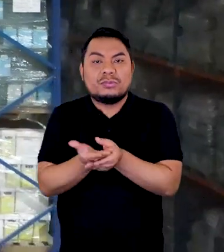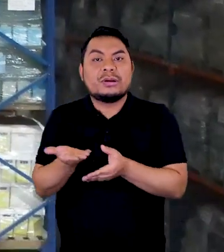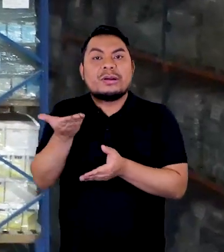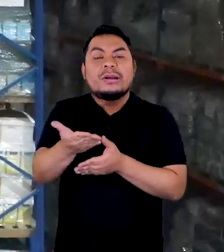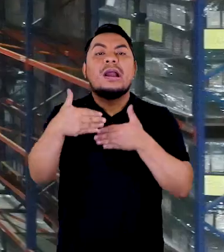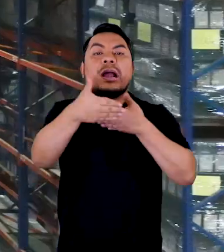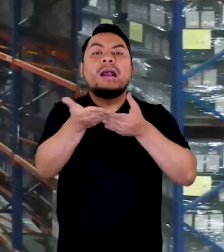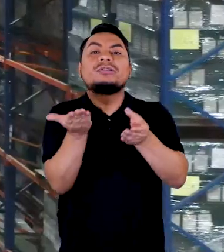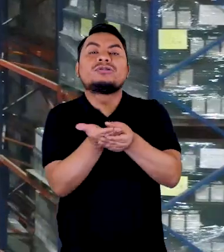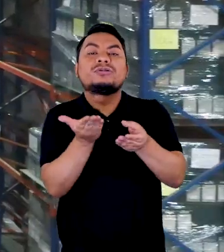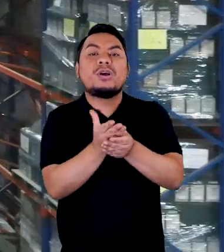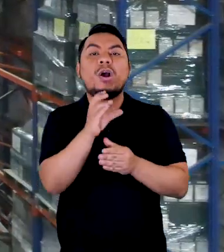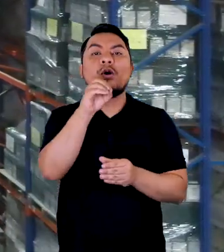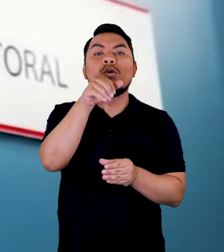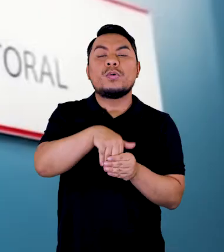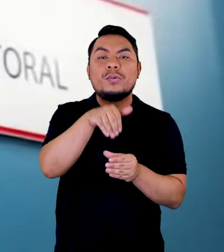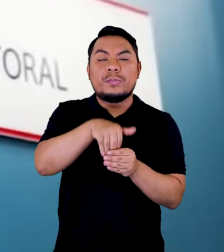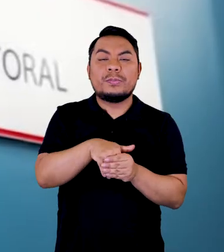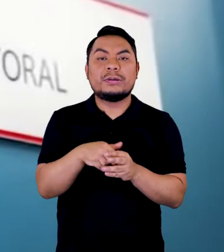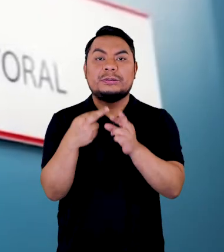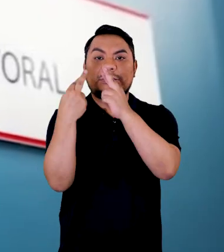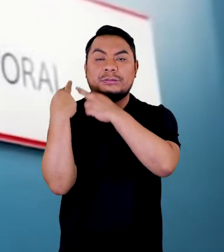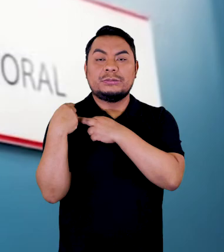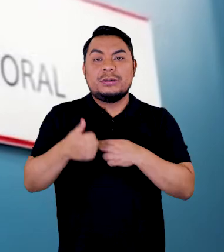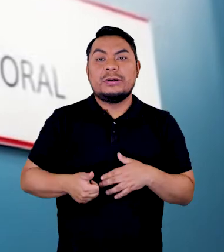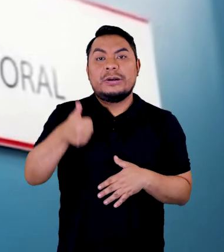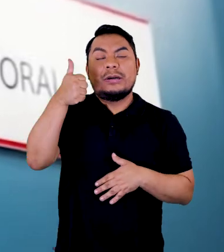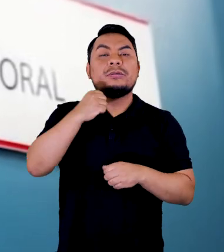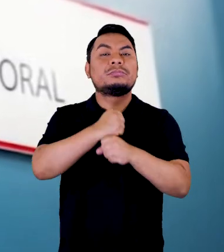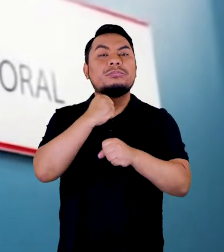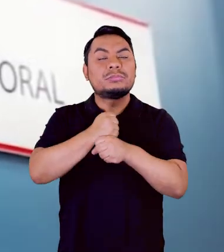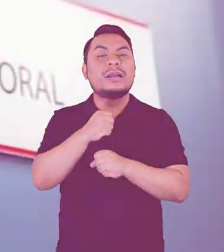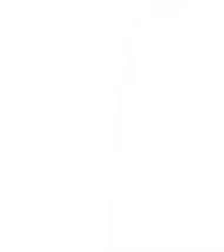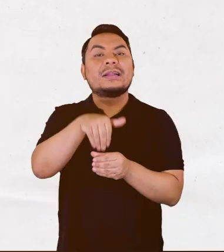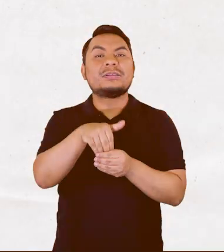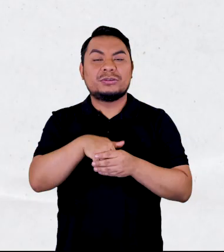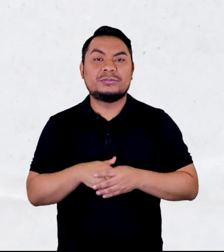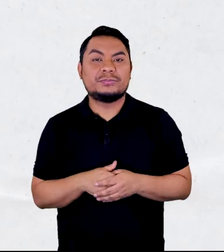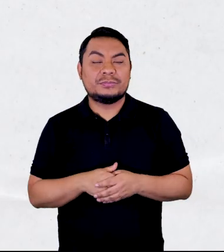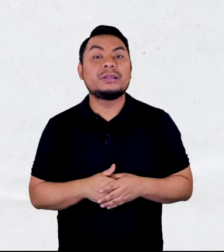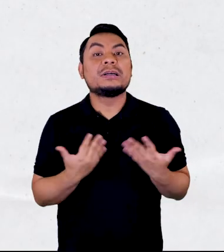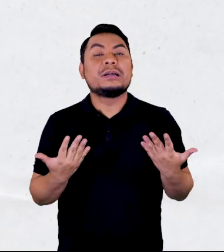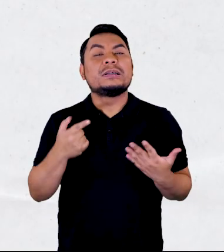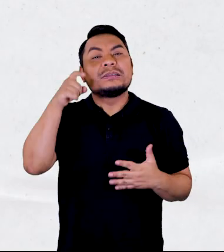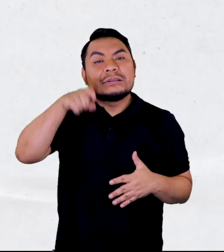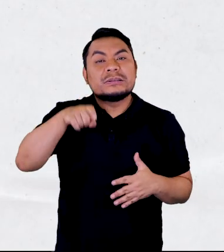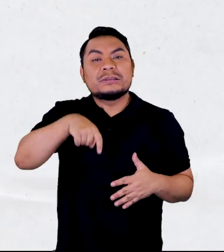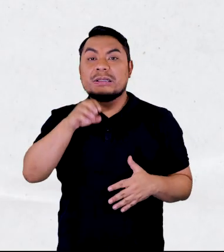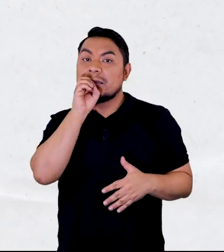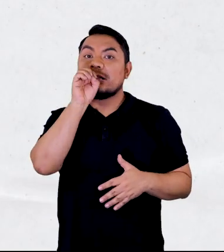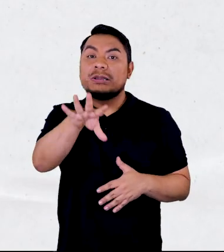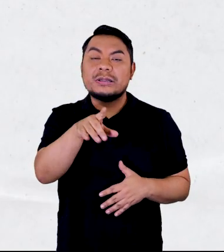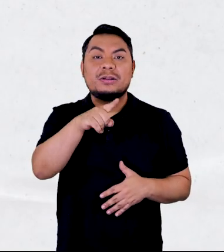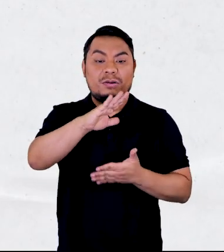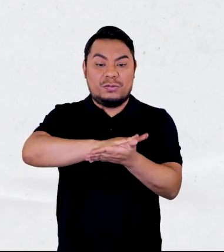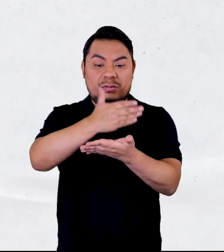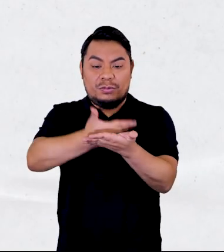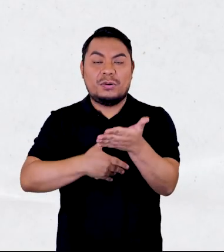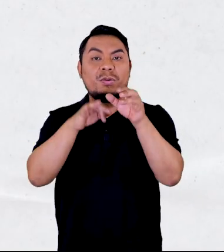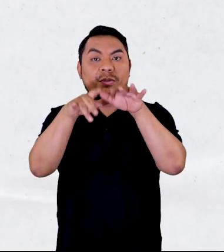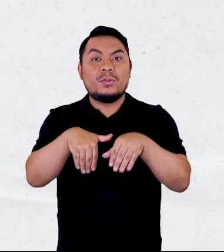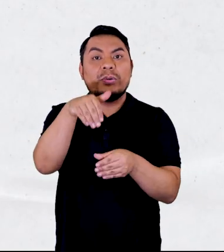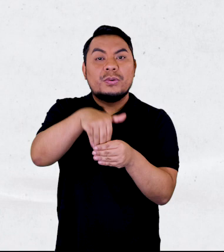en el archivo electoral de la OMP a cargo de la gerencia de gestión electoral. Es necesario destacar que las actas